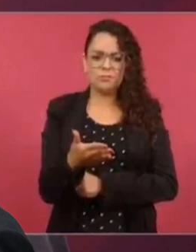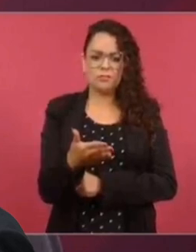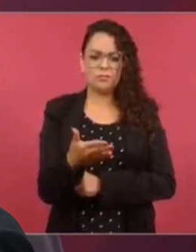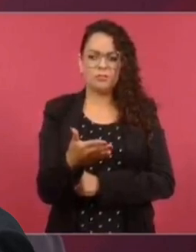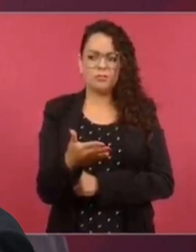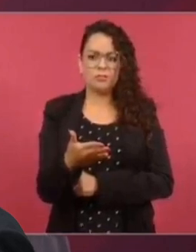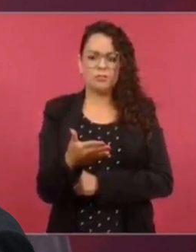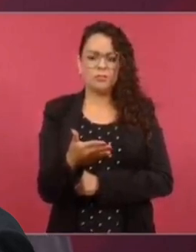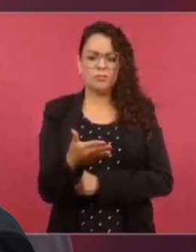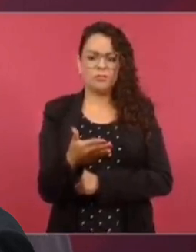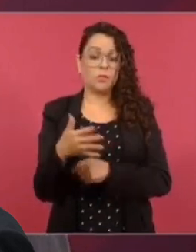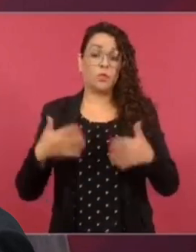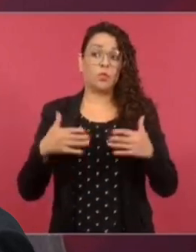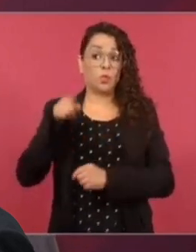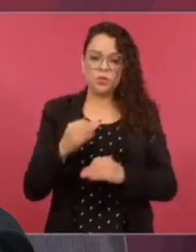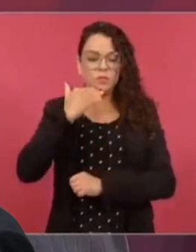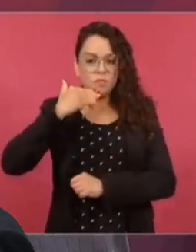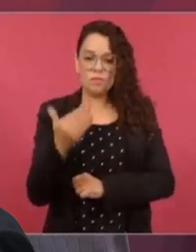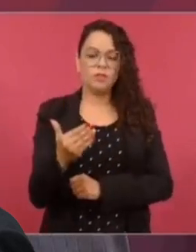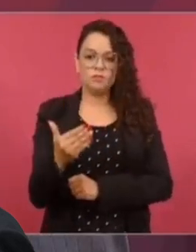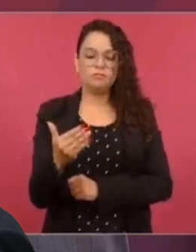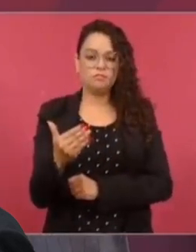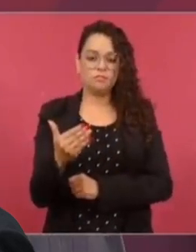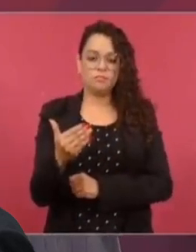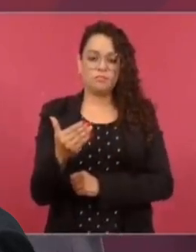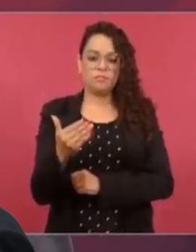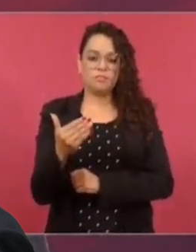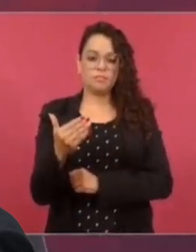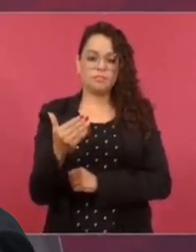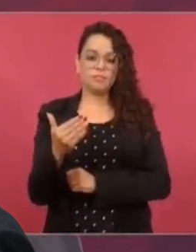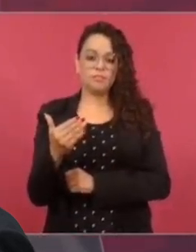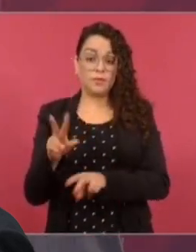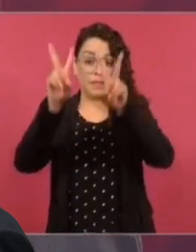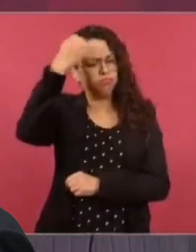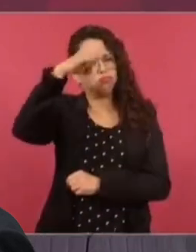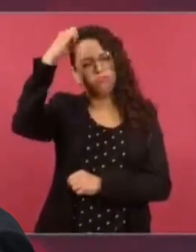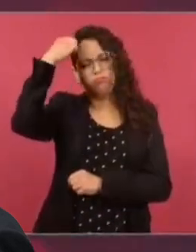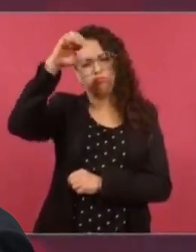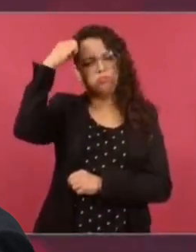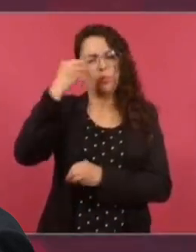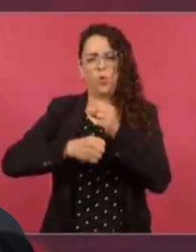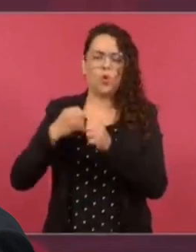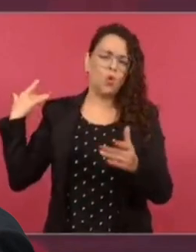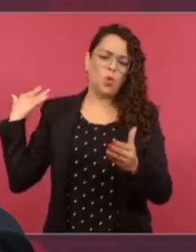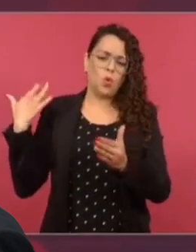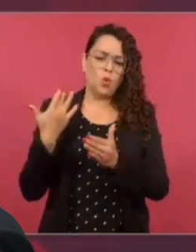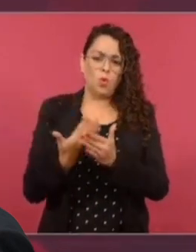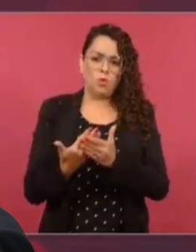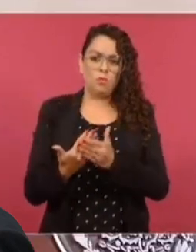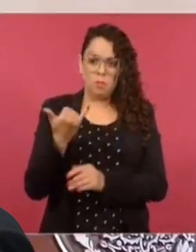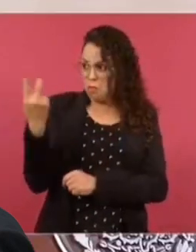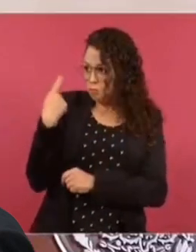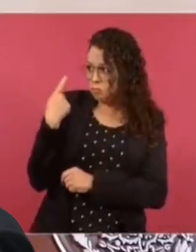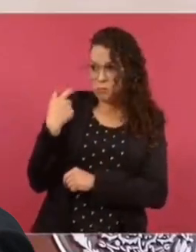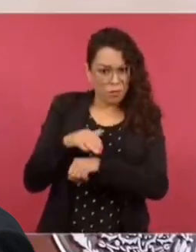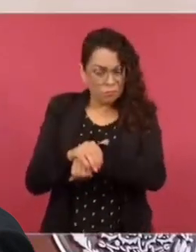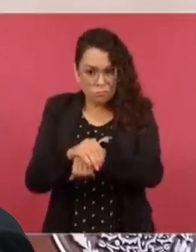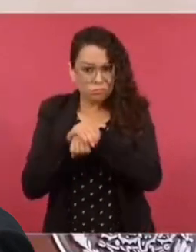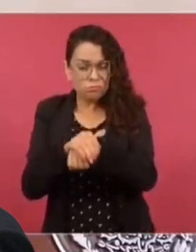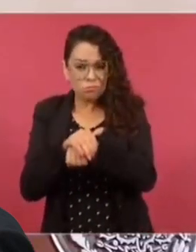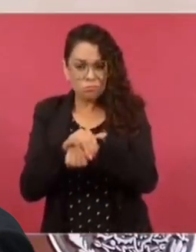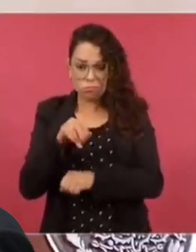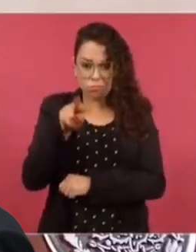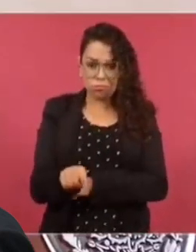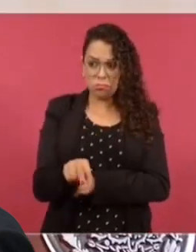un hombre muy preparado, tiene mucha experiencia política y es mi amigo. Así lo